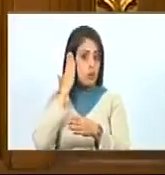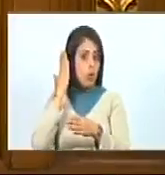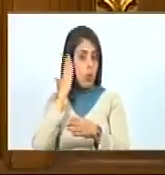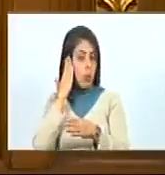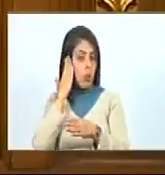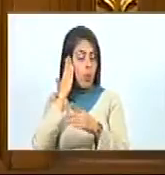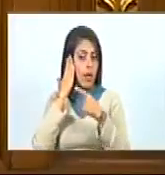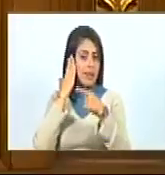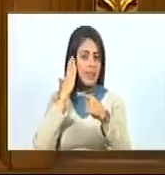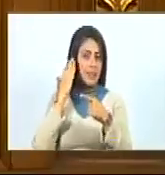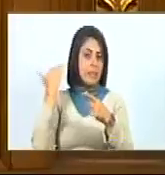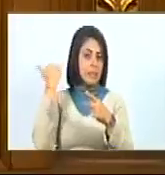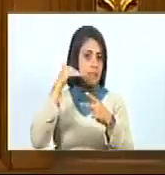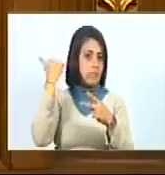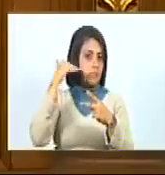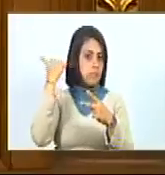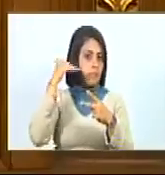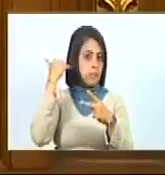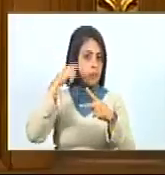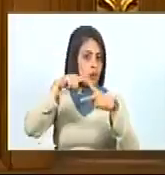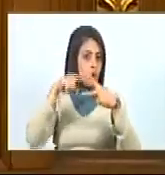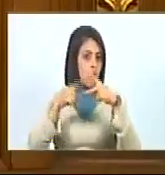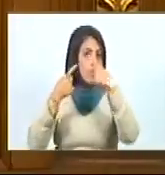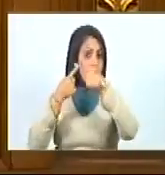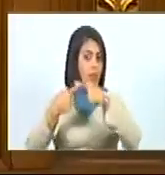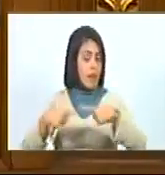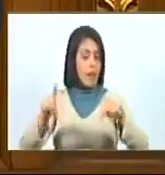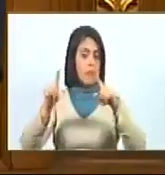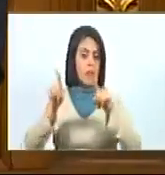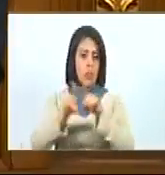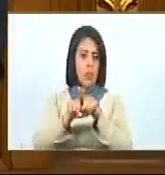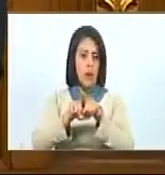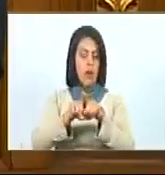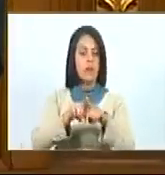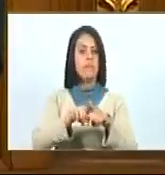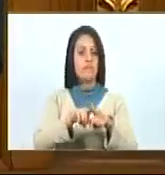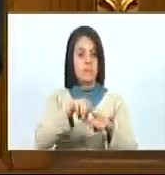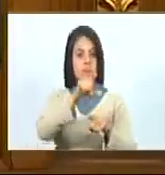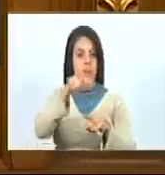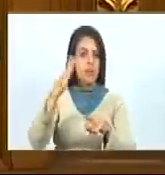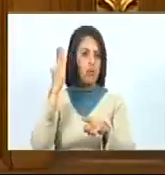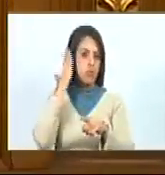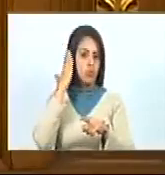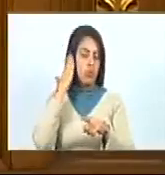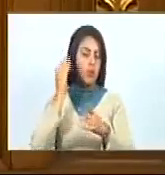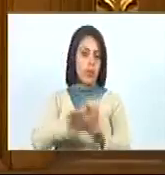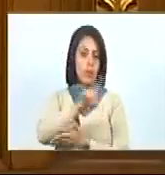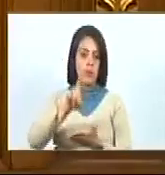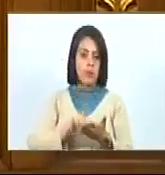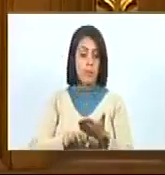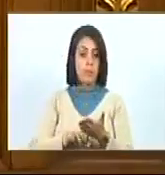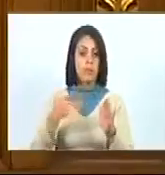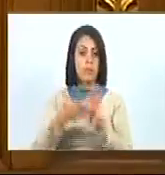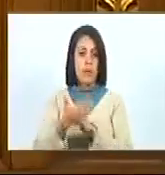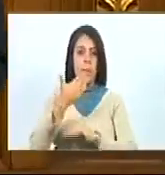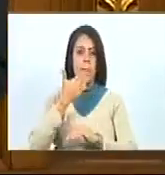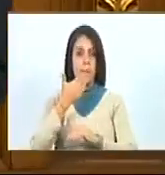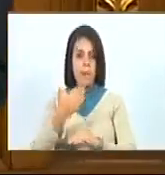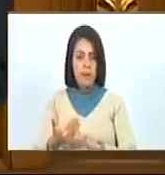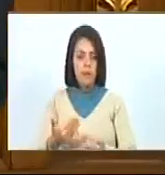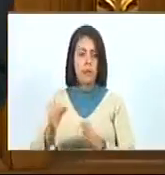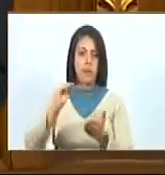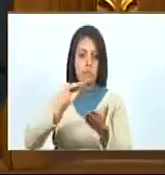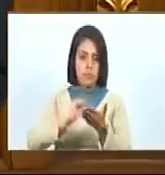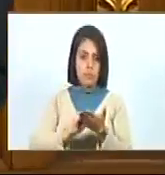de una persona con discapacidad auditiva, así como a la comunidad sorda en general. Para lo cual pido, con la